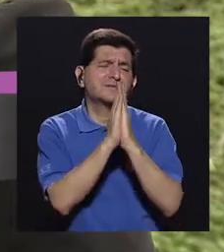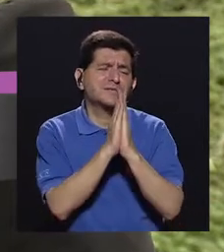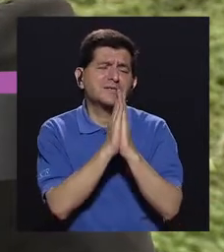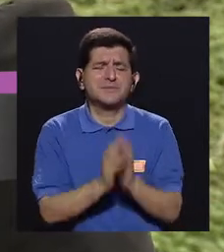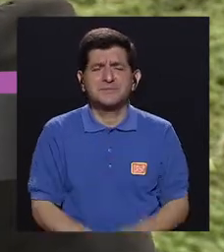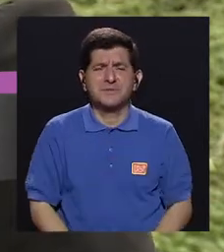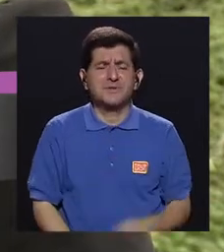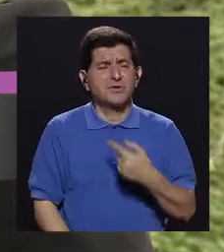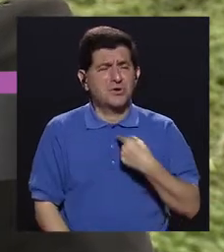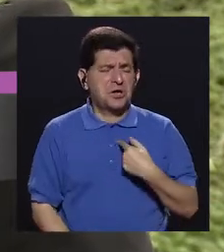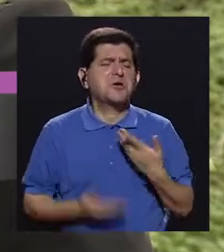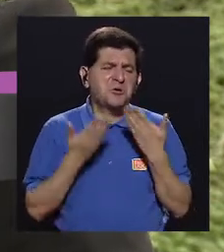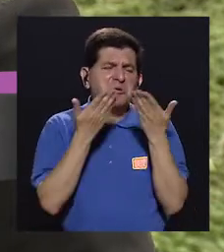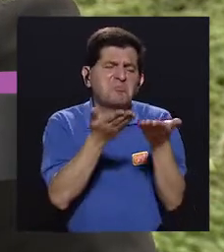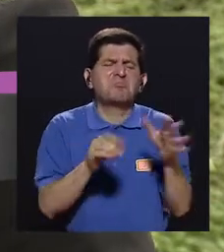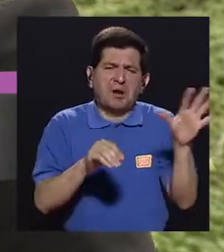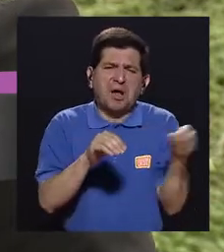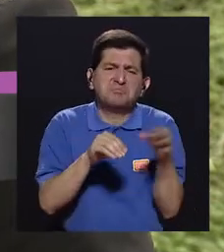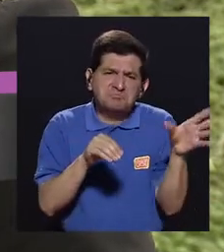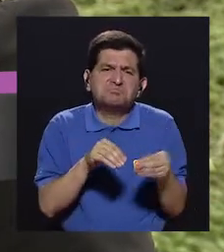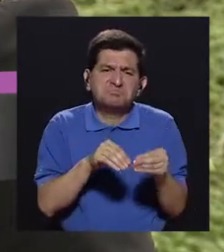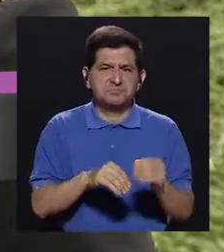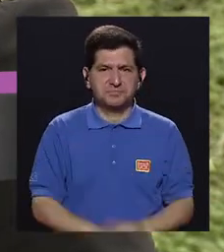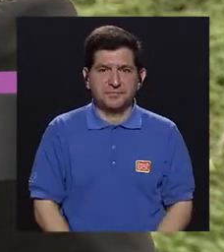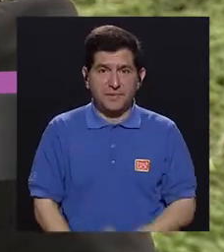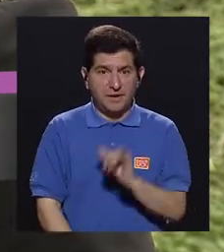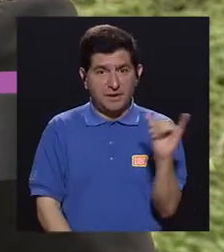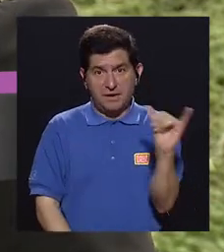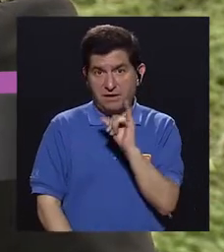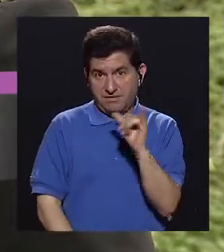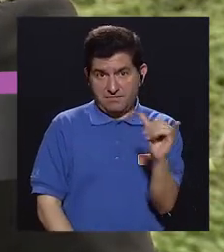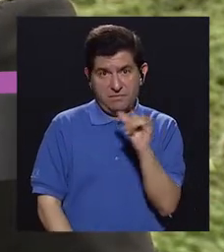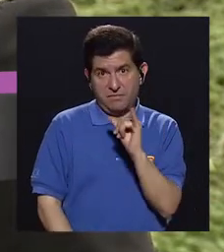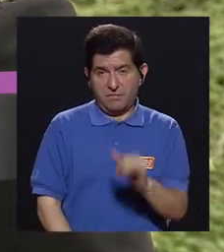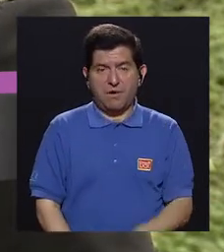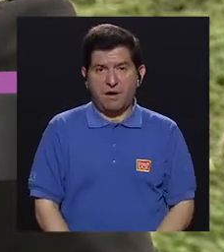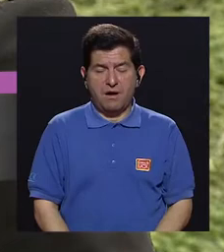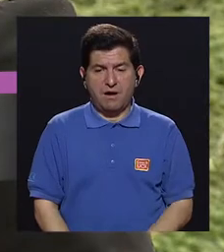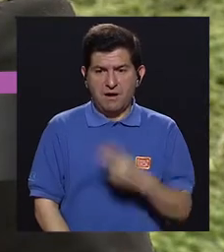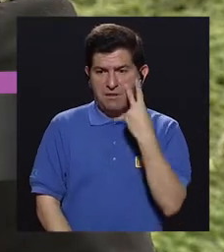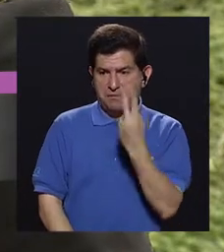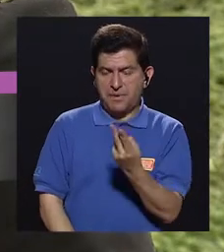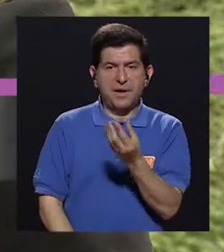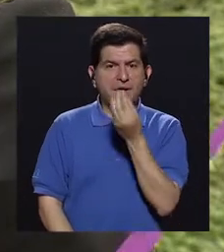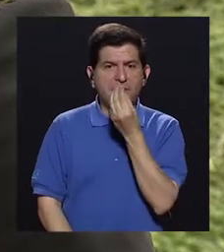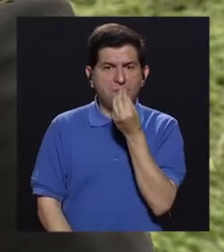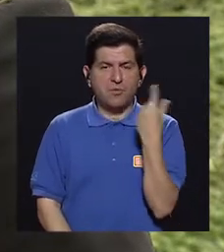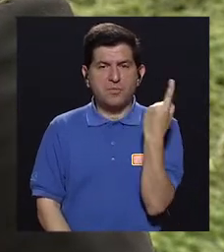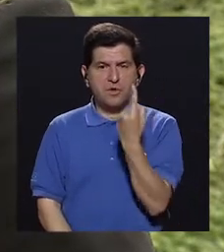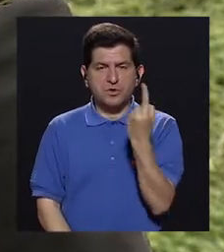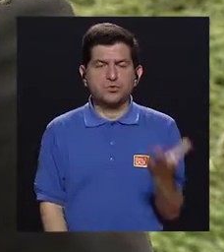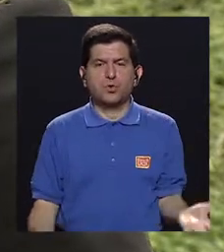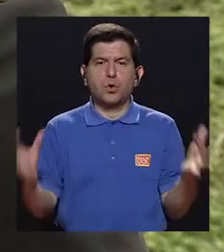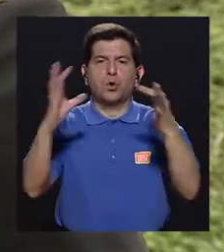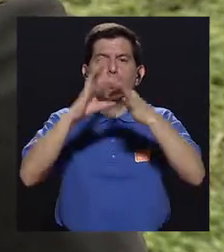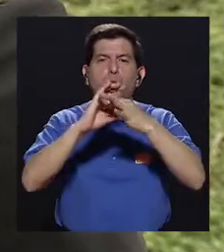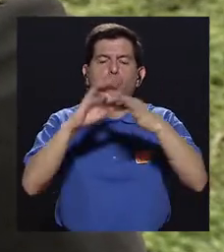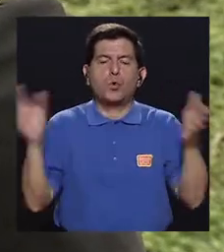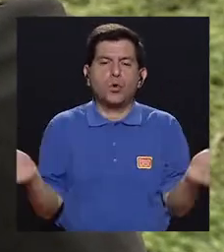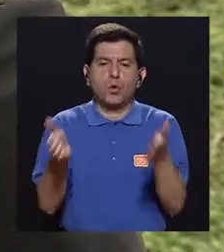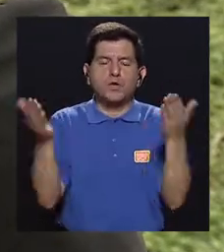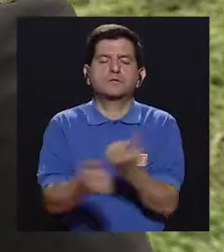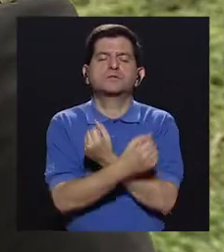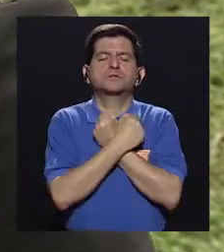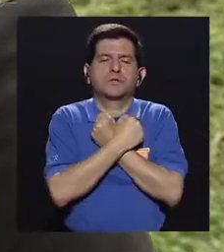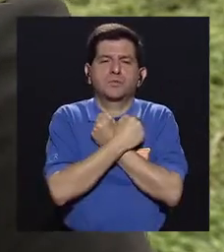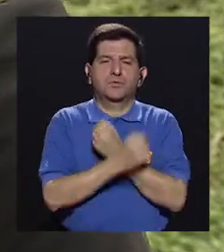pidió más, entonces le di más. O sea, que tienden también a hacer, a ver la comida como el único vínculo para